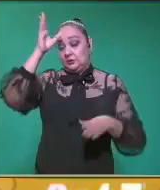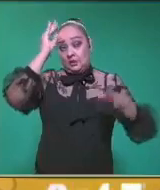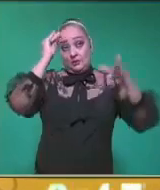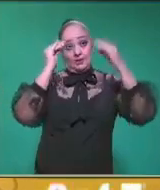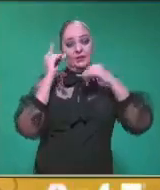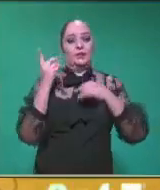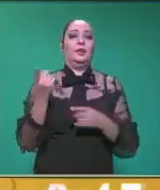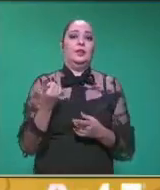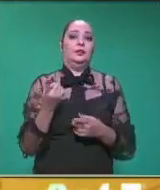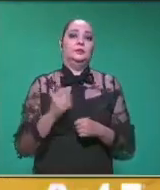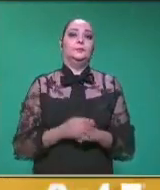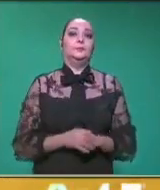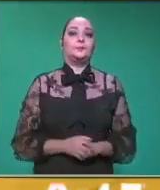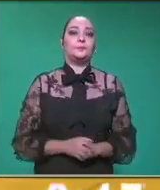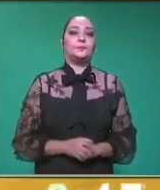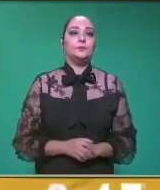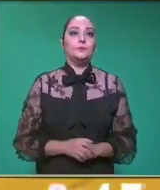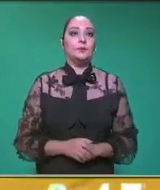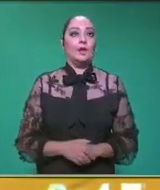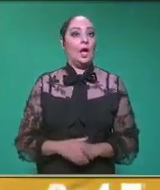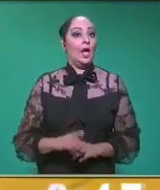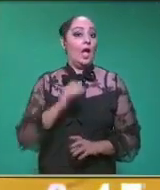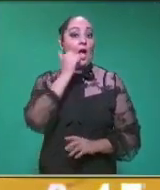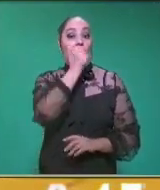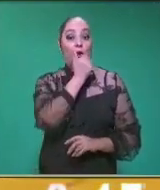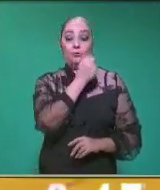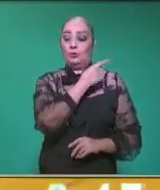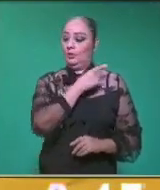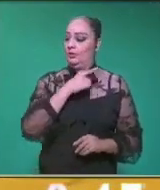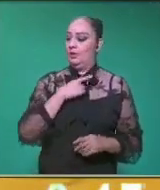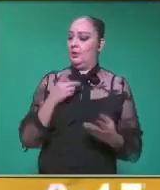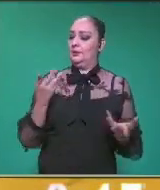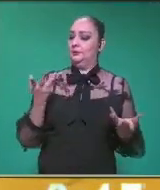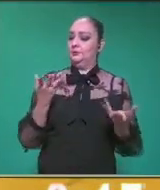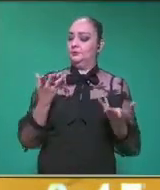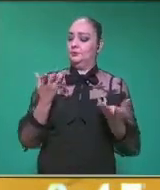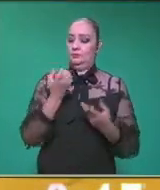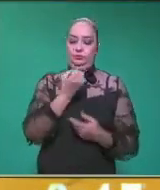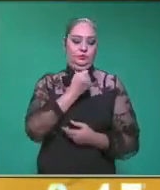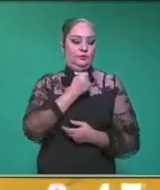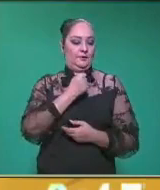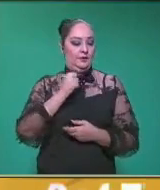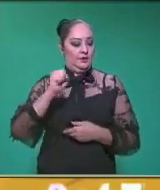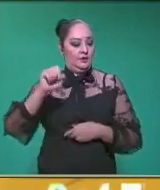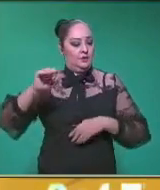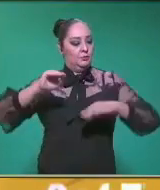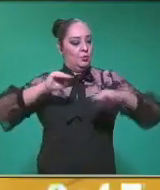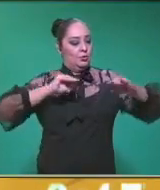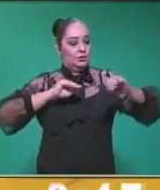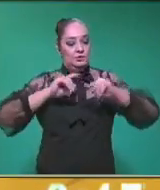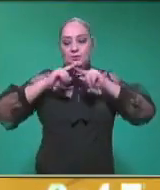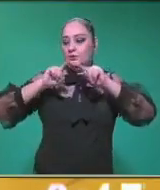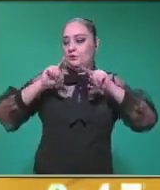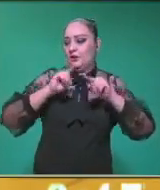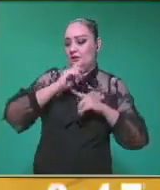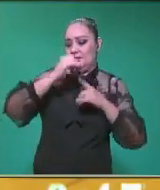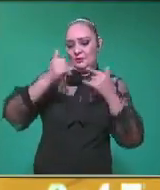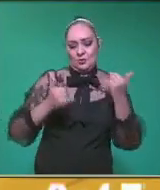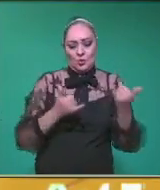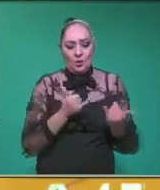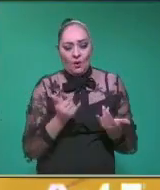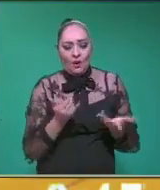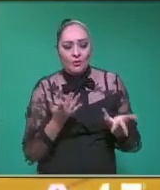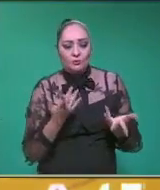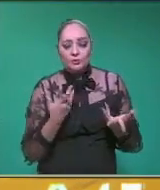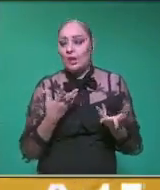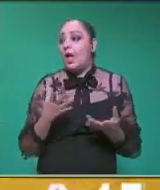es lo siguiente. El alumno debe desarrollar habilidades y destrezas motrices en diferentes juegos individuales y